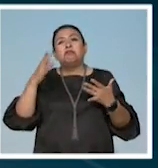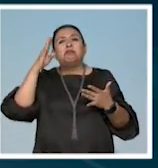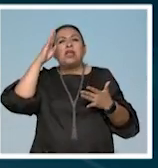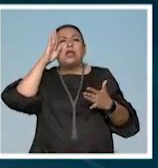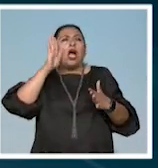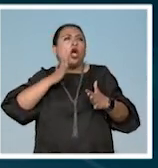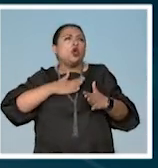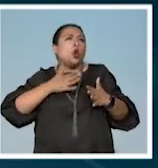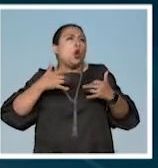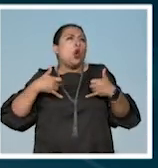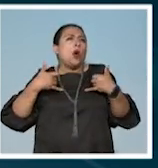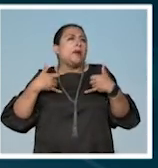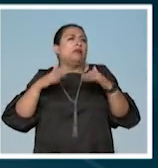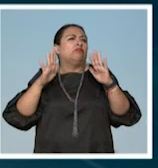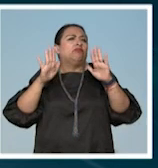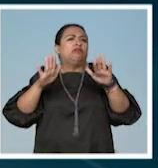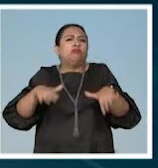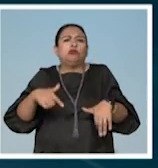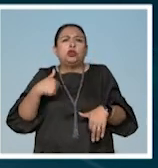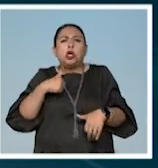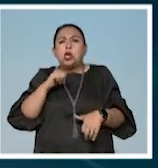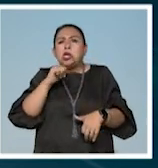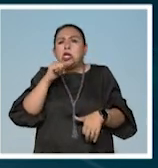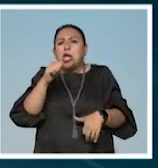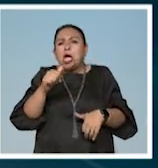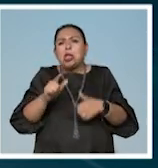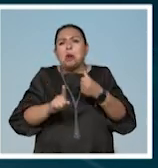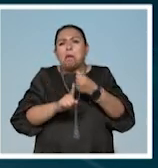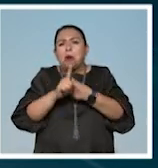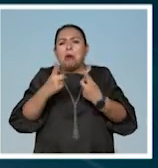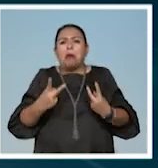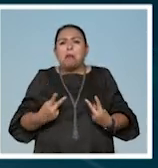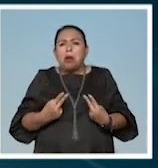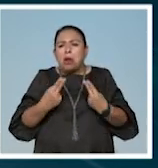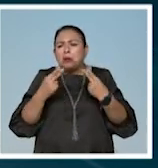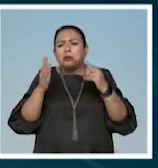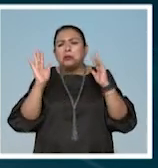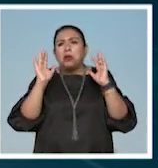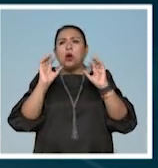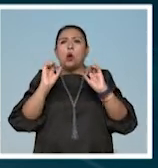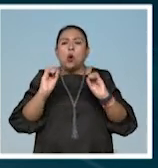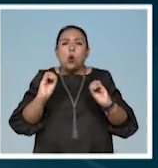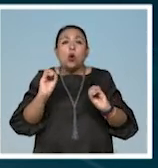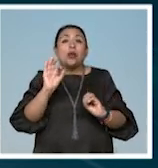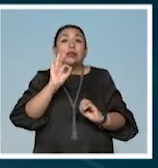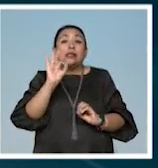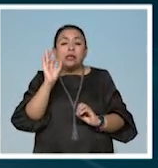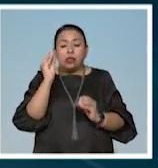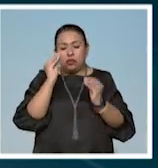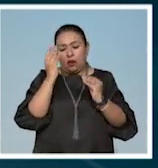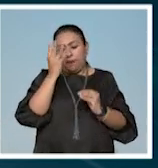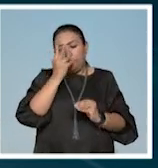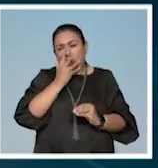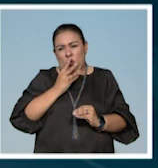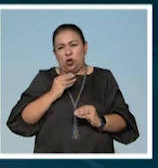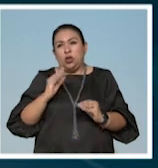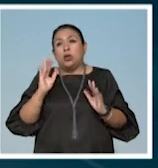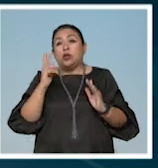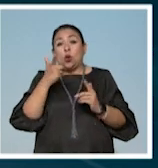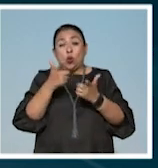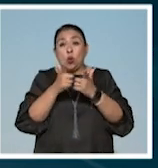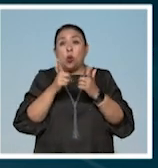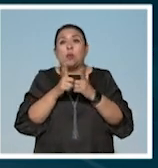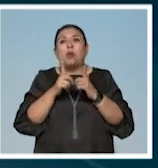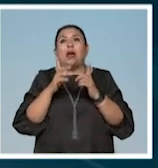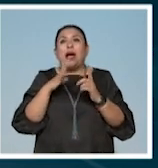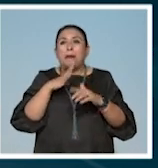que por la juventud no van a tener que padecer este tipo de cánceres, o bien también en aras de la estética, estas poblaciones que